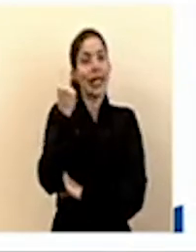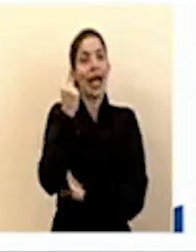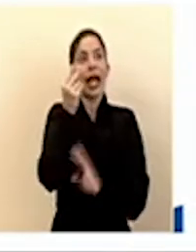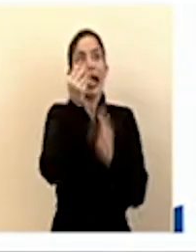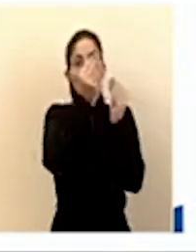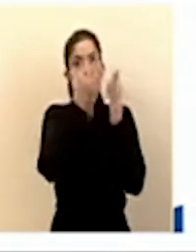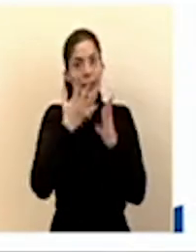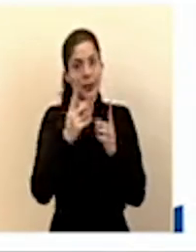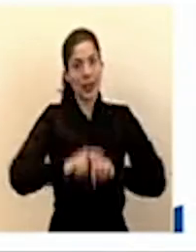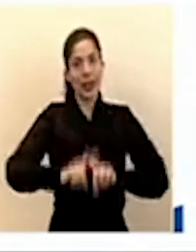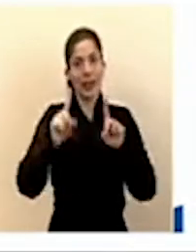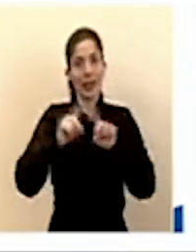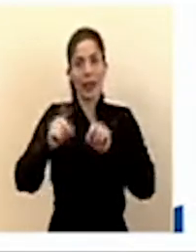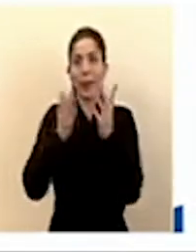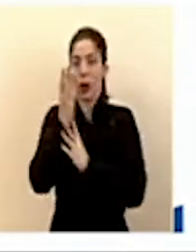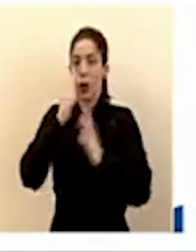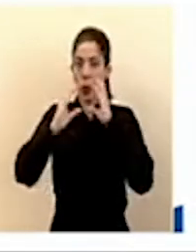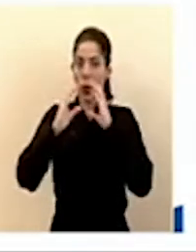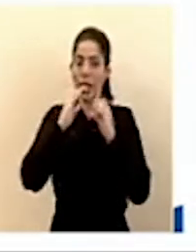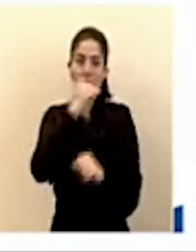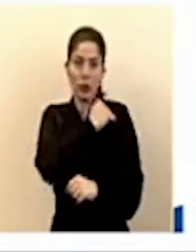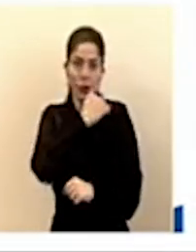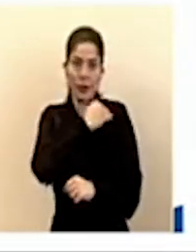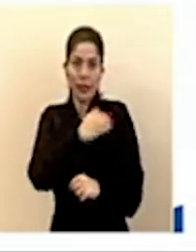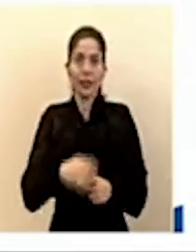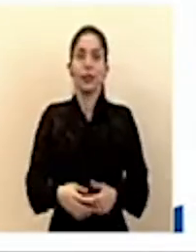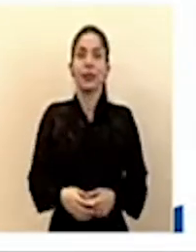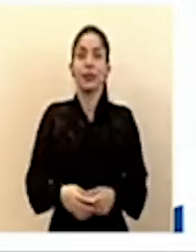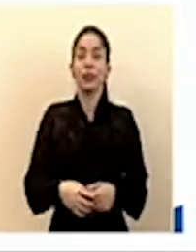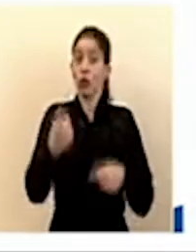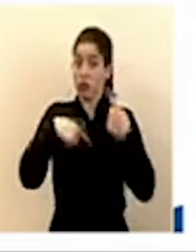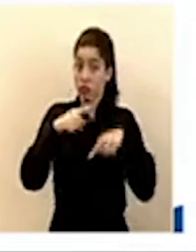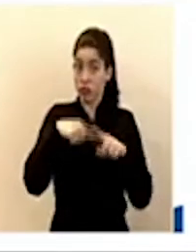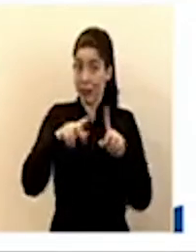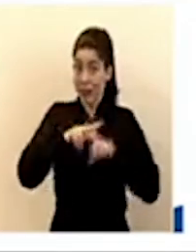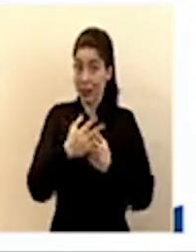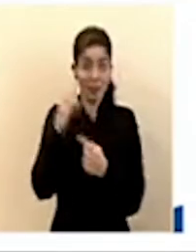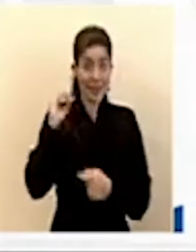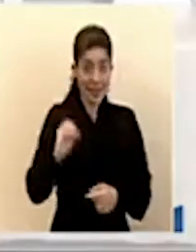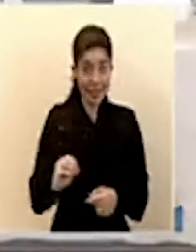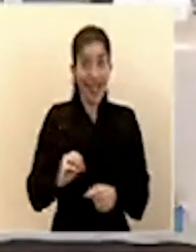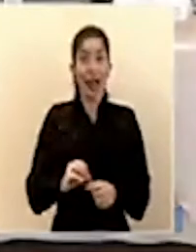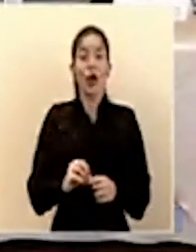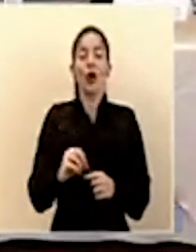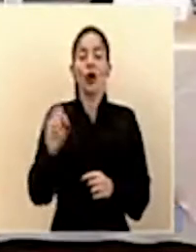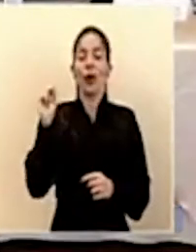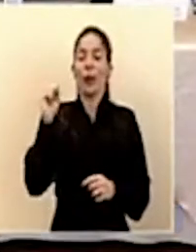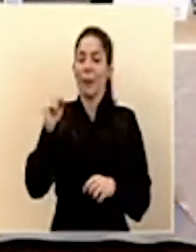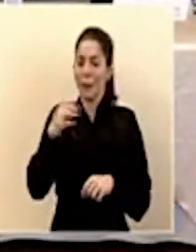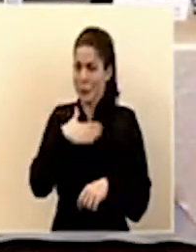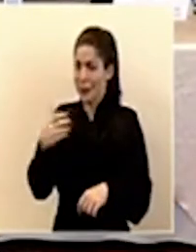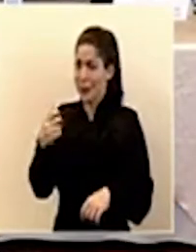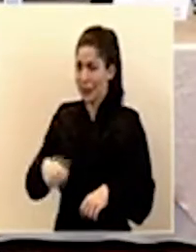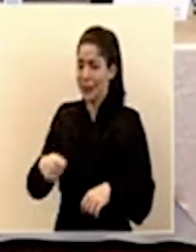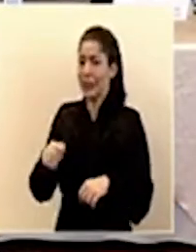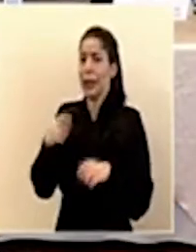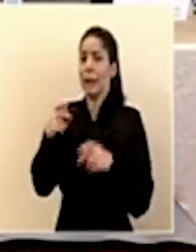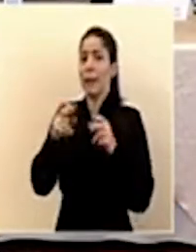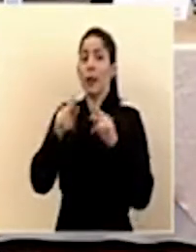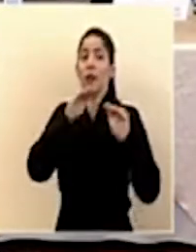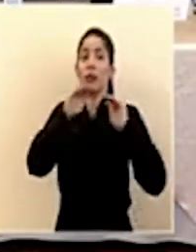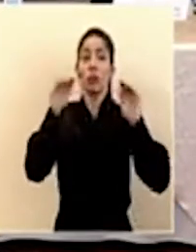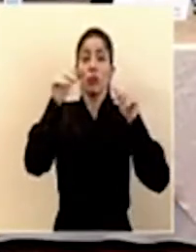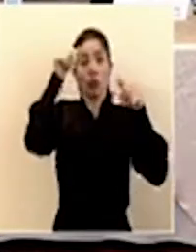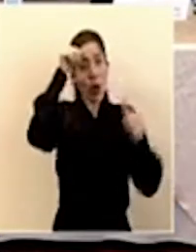reportando diferentes medios de comunicación. Inicio desde cero. Presidente, más bien me permite recordarle a la